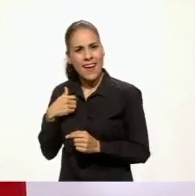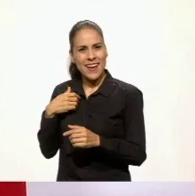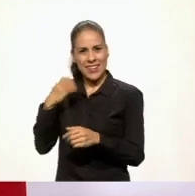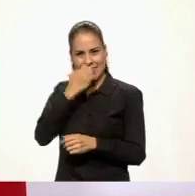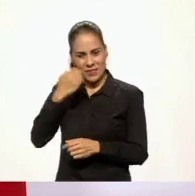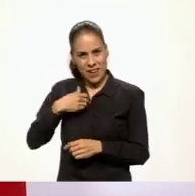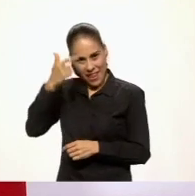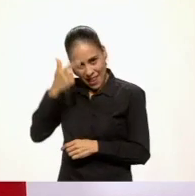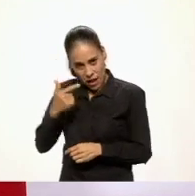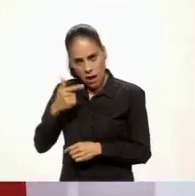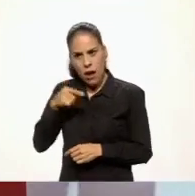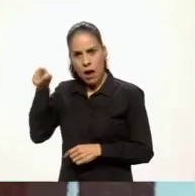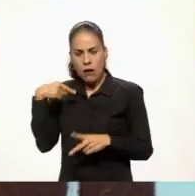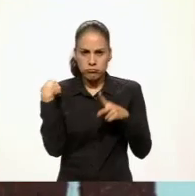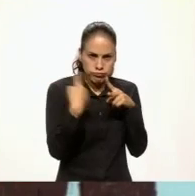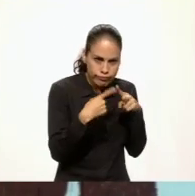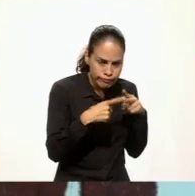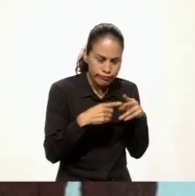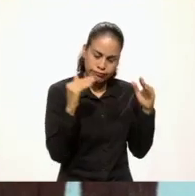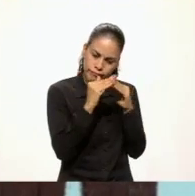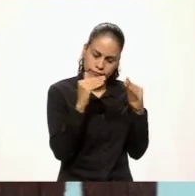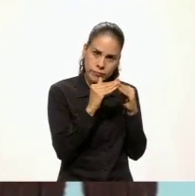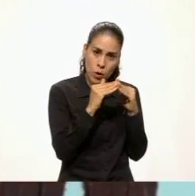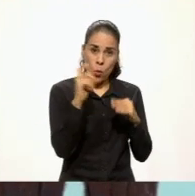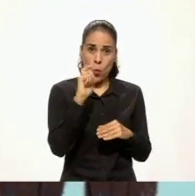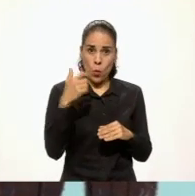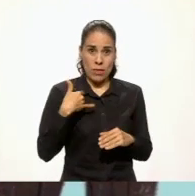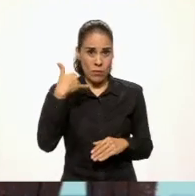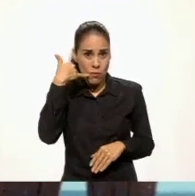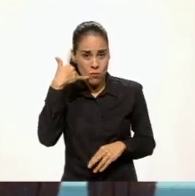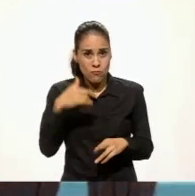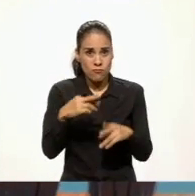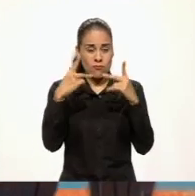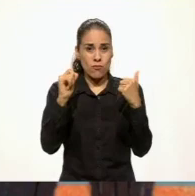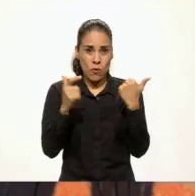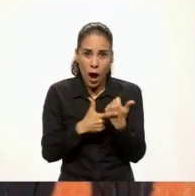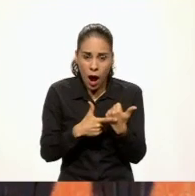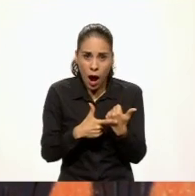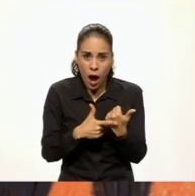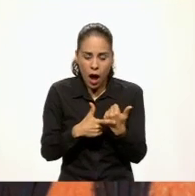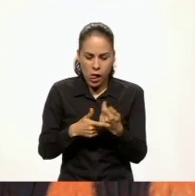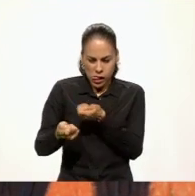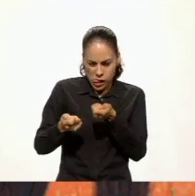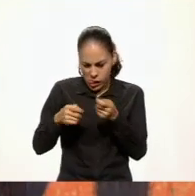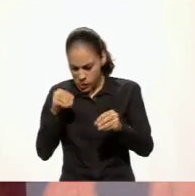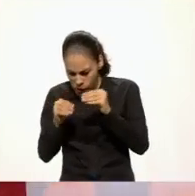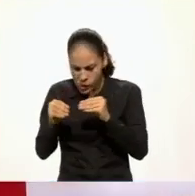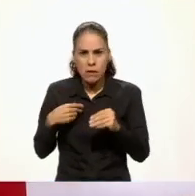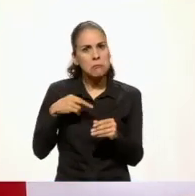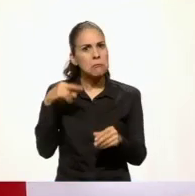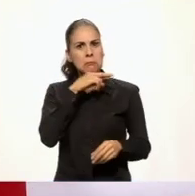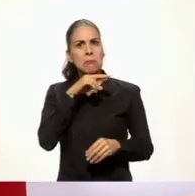Hacía las cuentas de la casa. Cuando el teléfono se descomponía, con uno o dos tirones lo arreglaba.